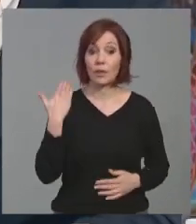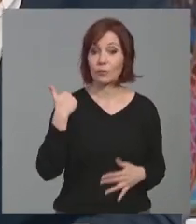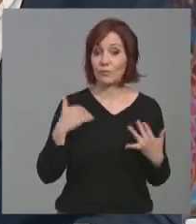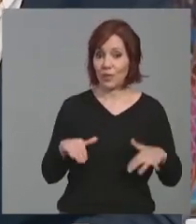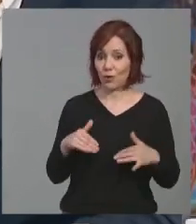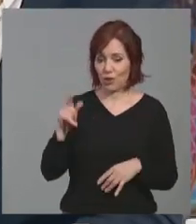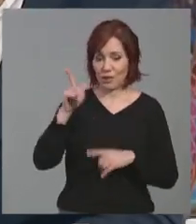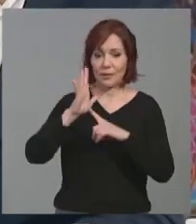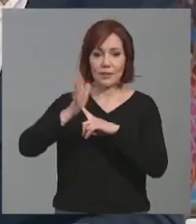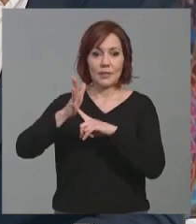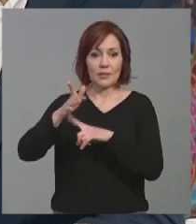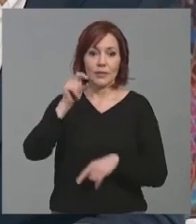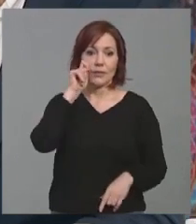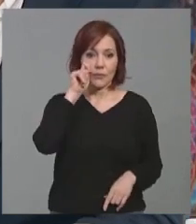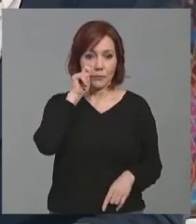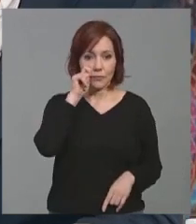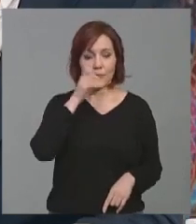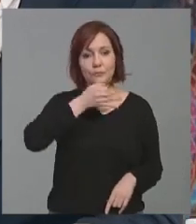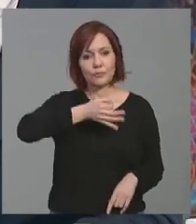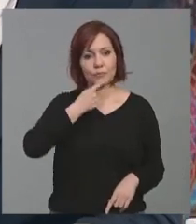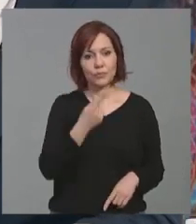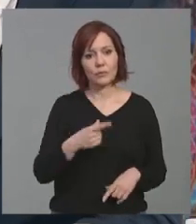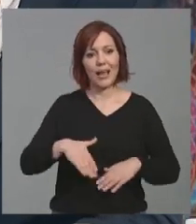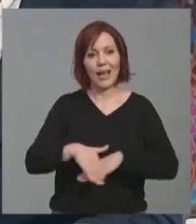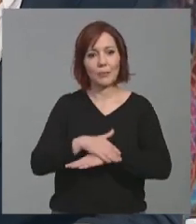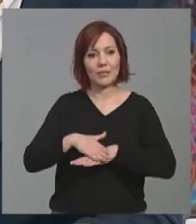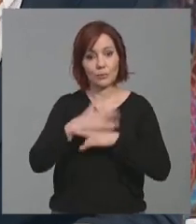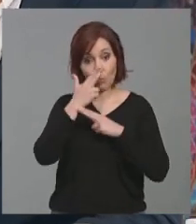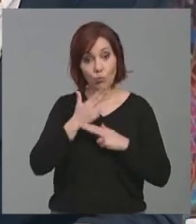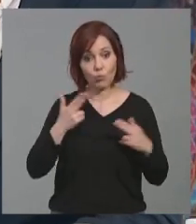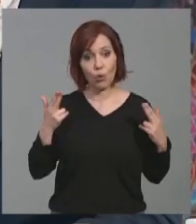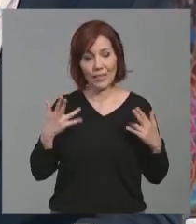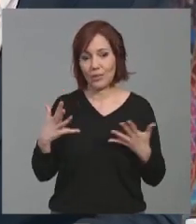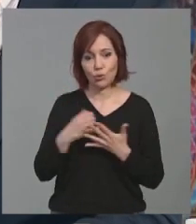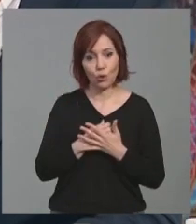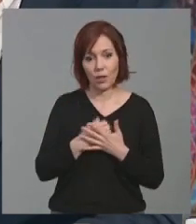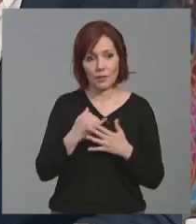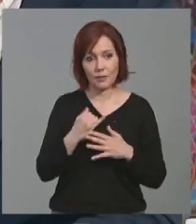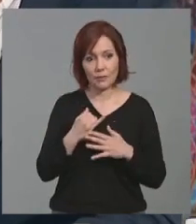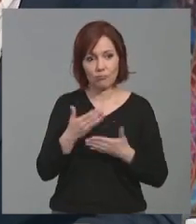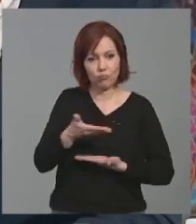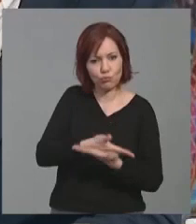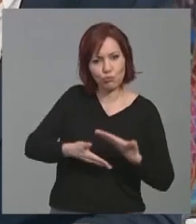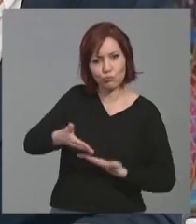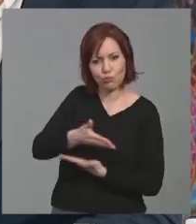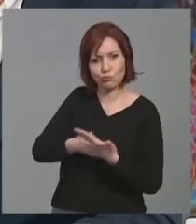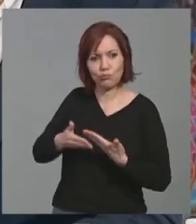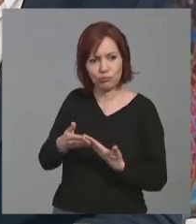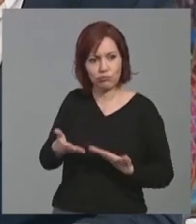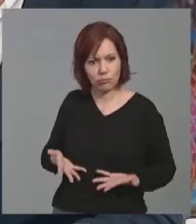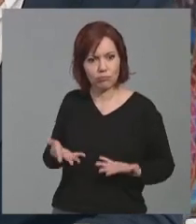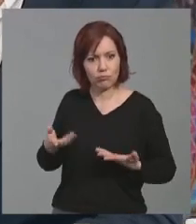miércoles en Fitur, yo creo que las administraciones están poniendo toda la carne en el asador en este sentido. Yo creo que el sector privado,